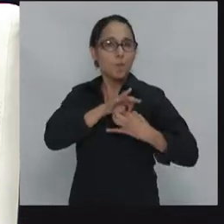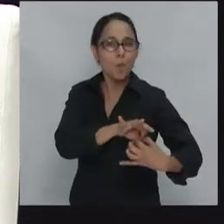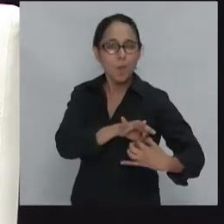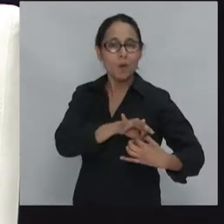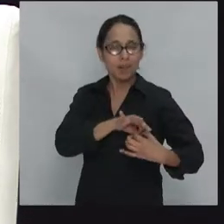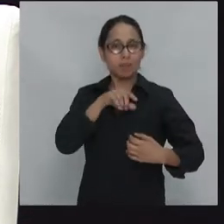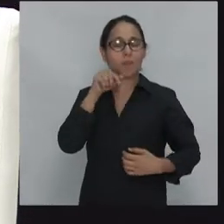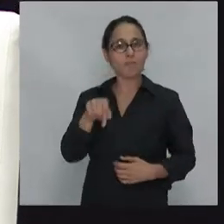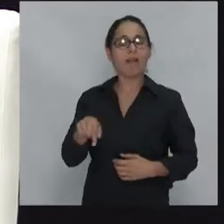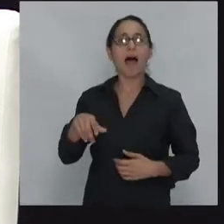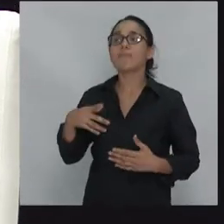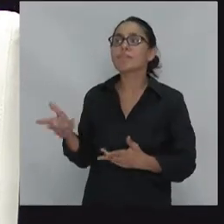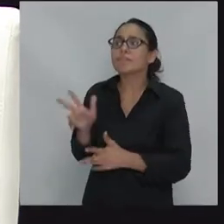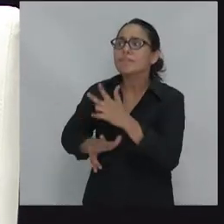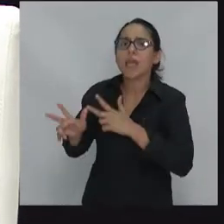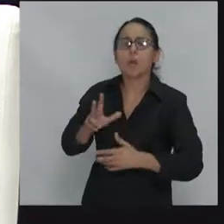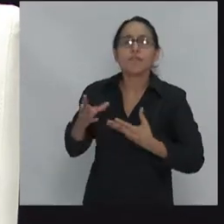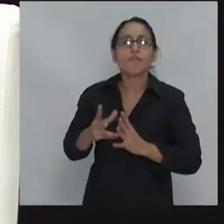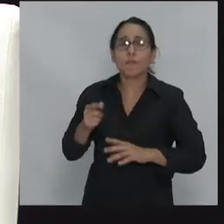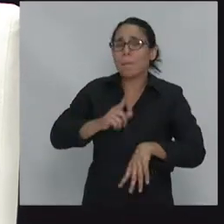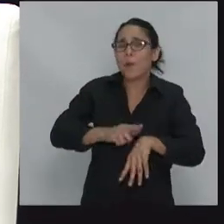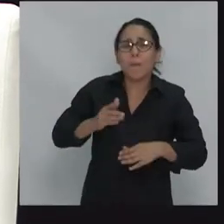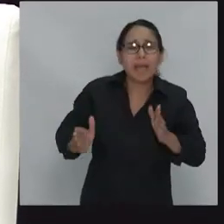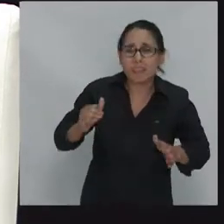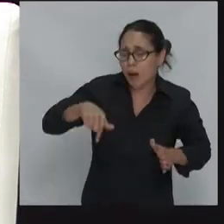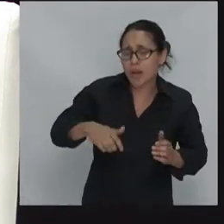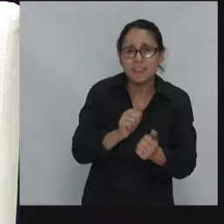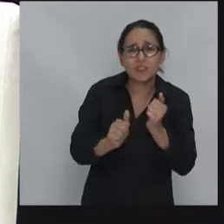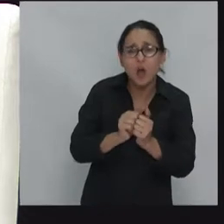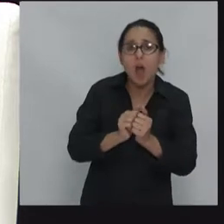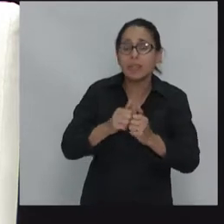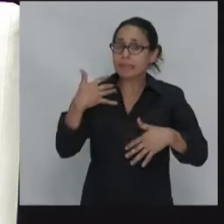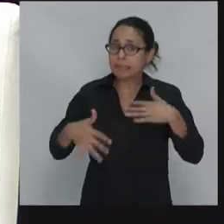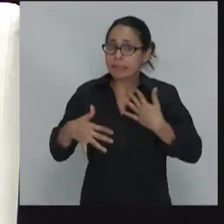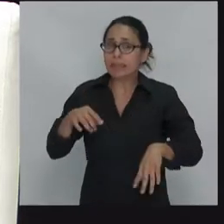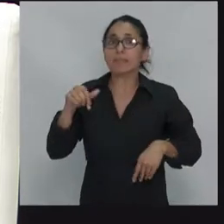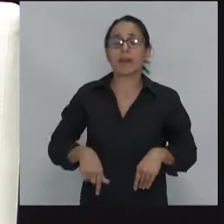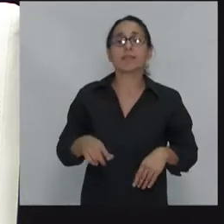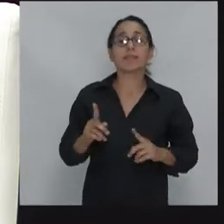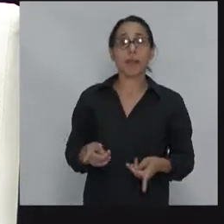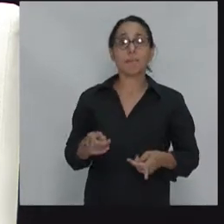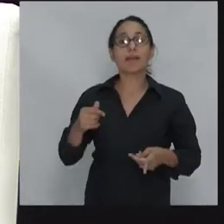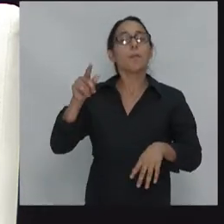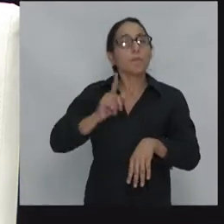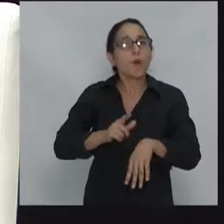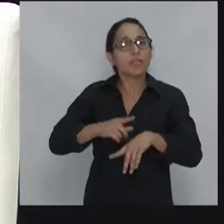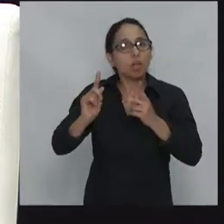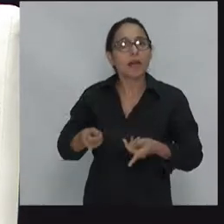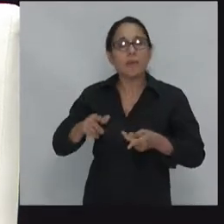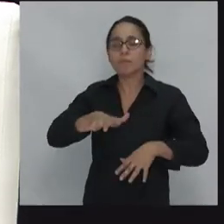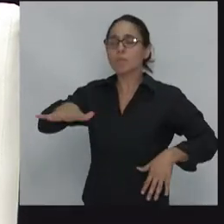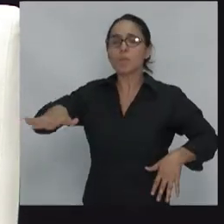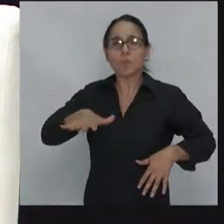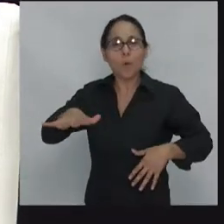esta emergencia de Trump, este momento histórico y el sentido de este momento populista que estamos